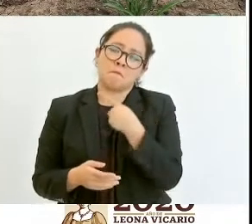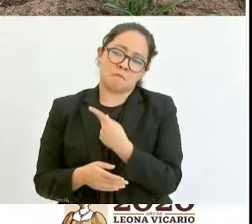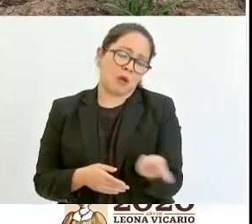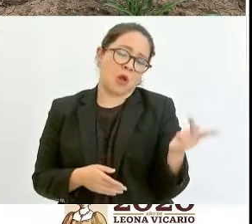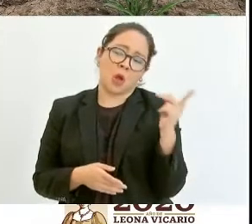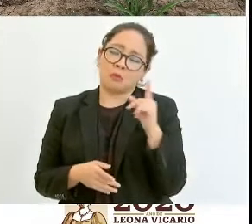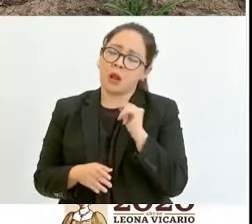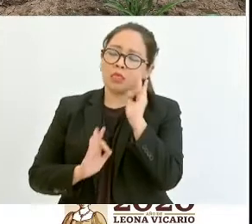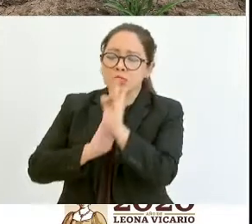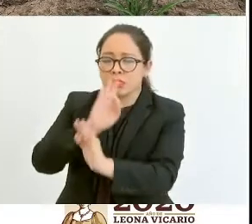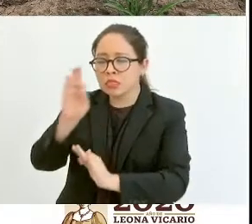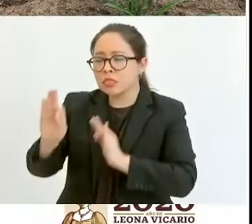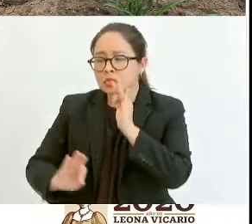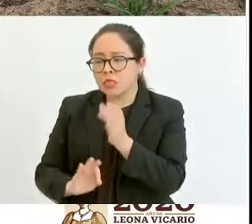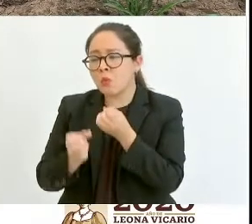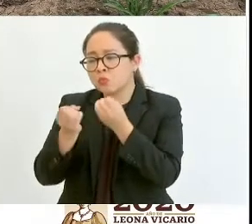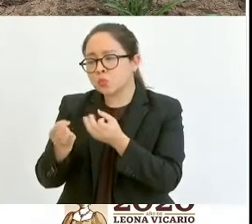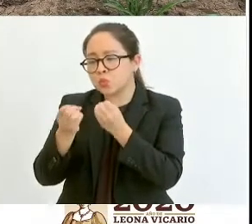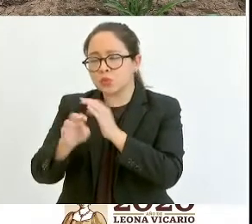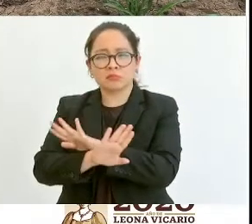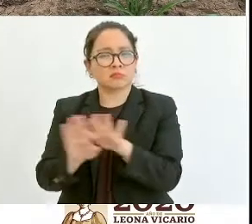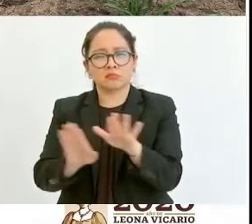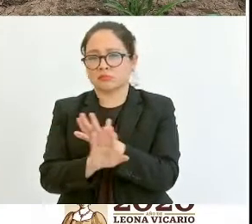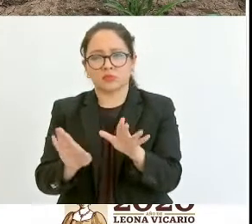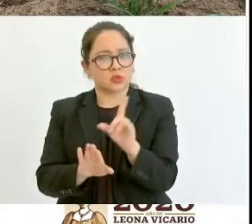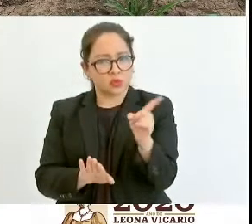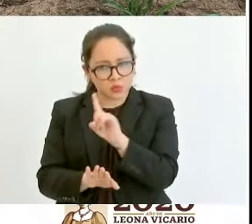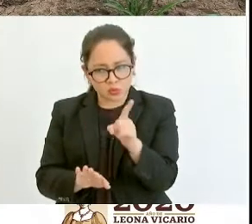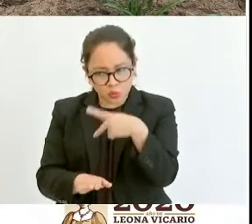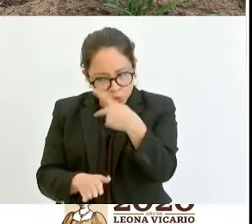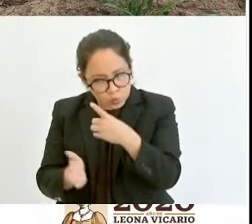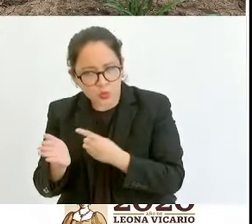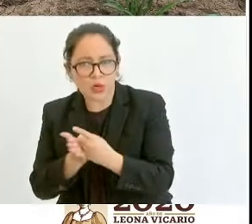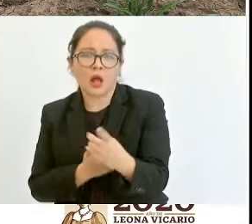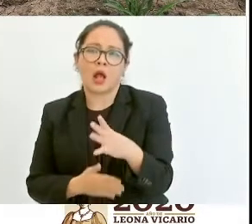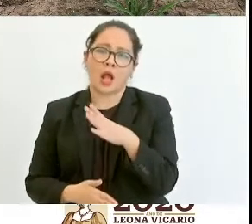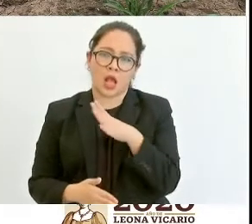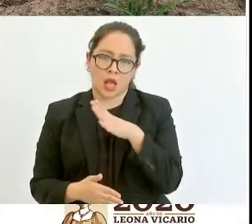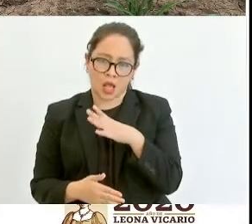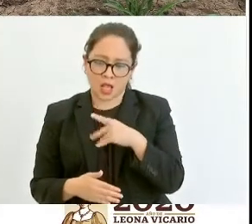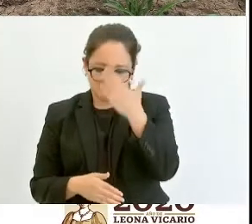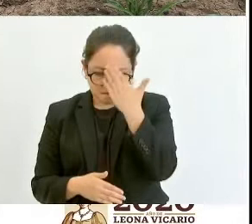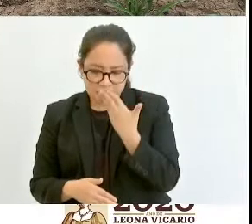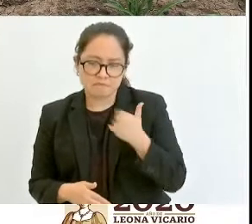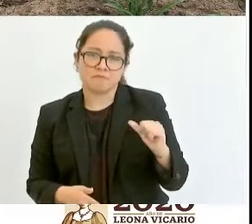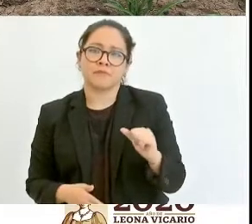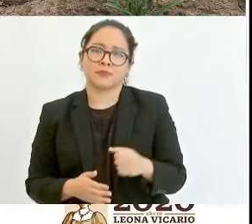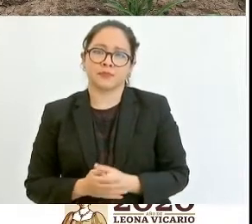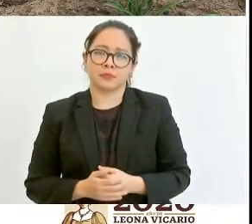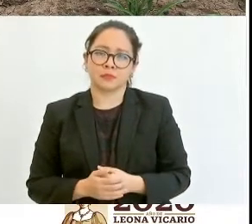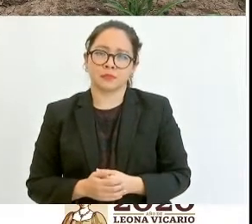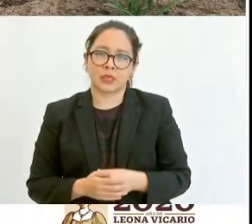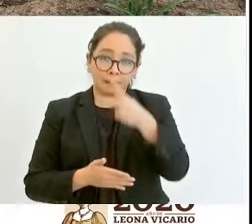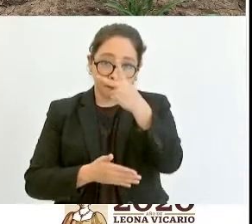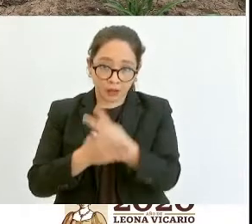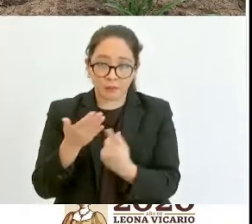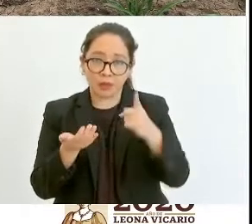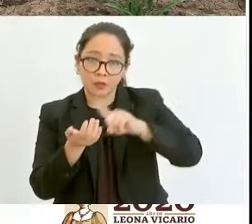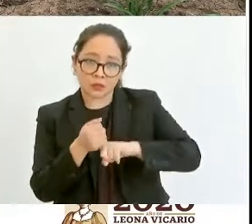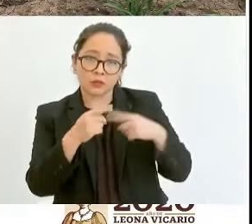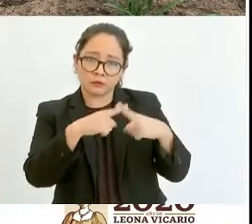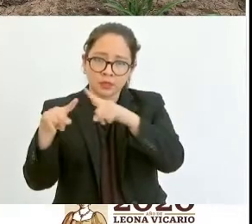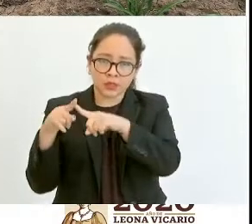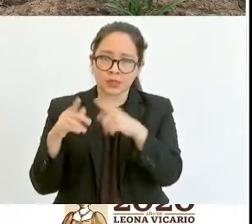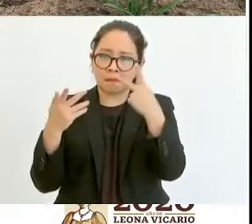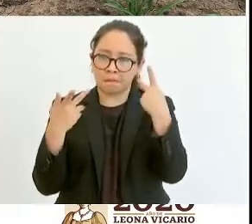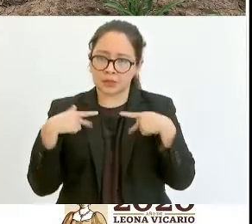ayuda asistencial y filantropía pública o privada. Incorpora a pequeños productores de café y caña de azúcar,